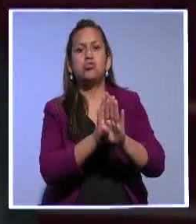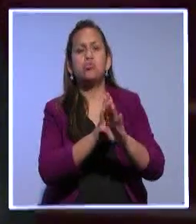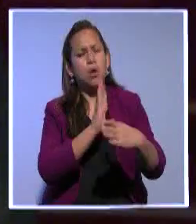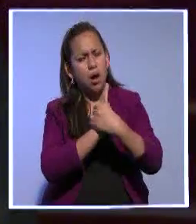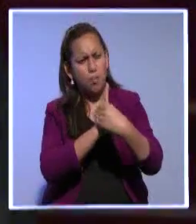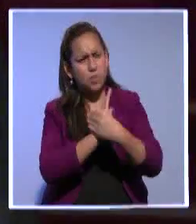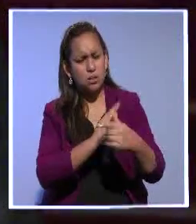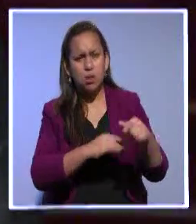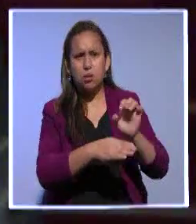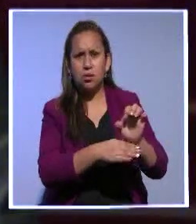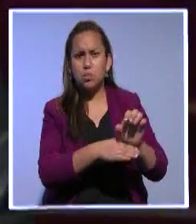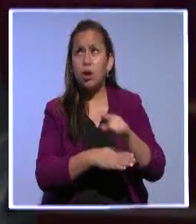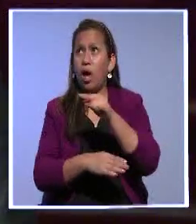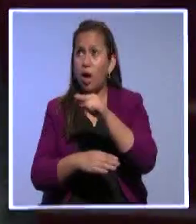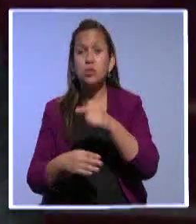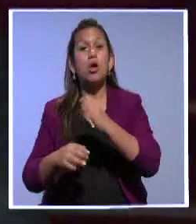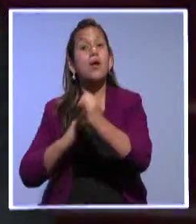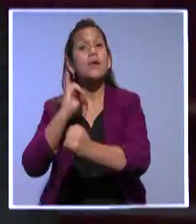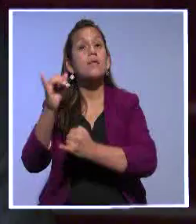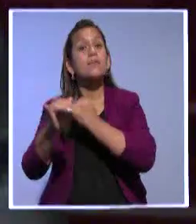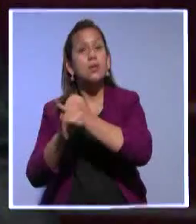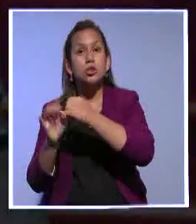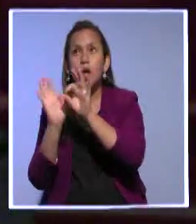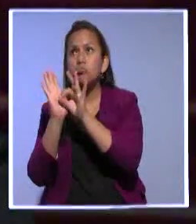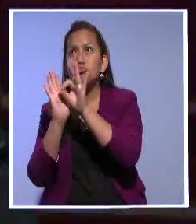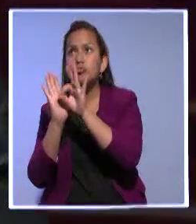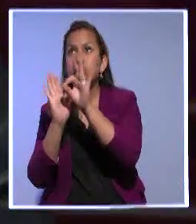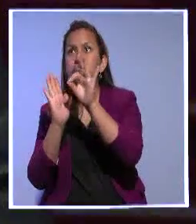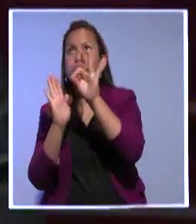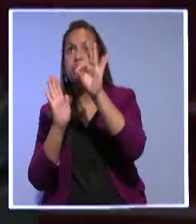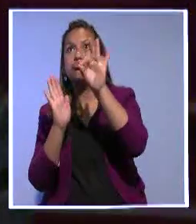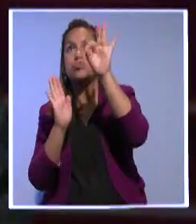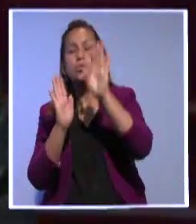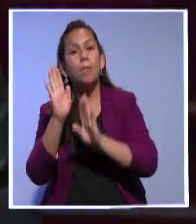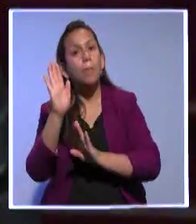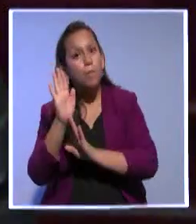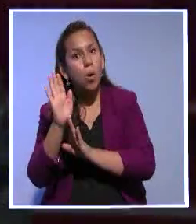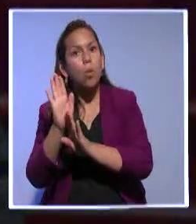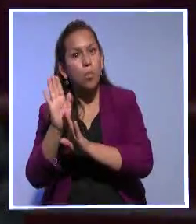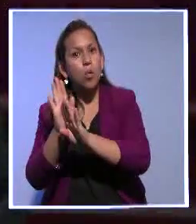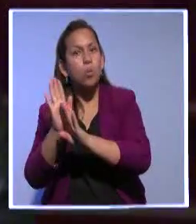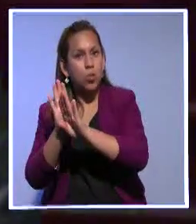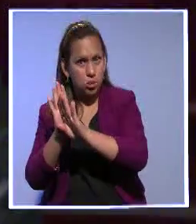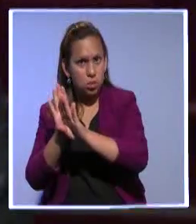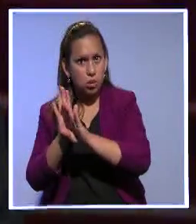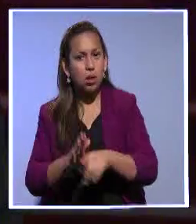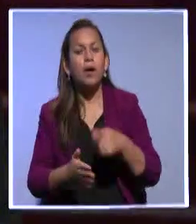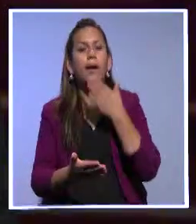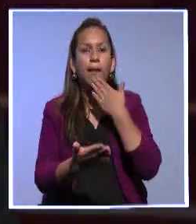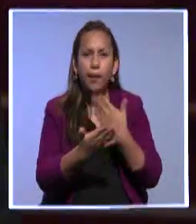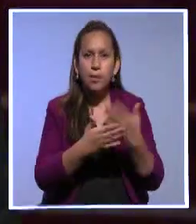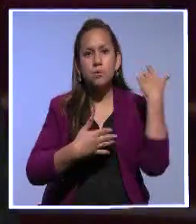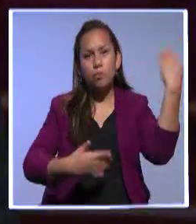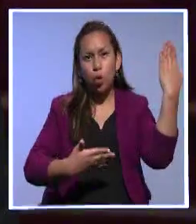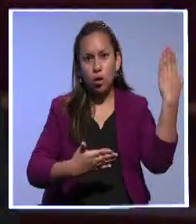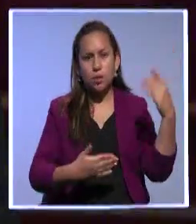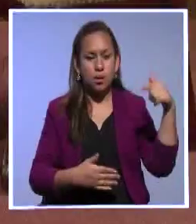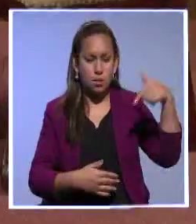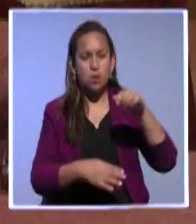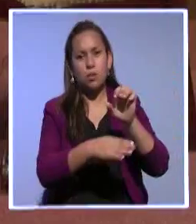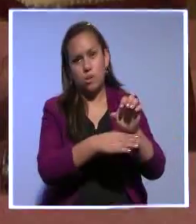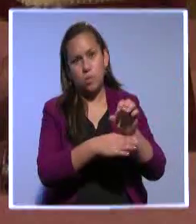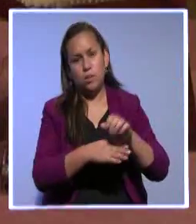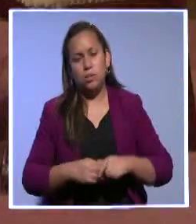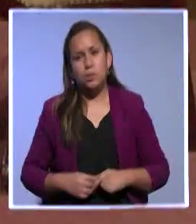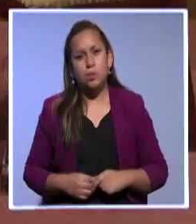indicadores económicos que precisamente se han logrado por una política orientada a defender los intereses ciudadanos. Es correcto, asambleísta Ventimilla,